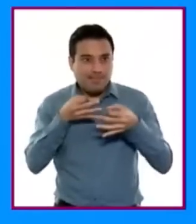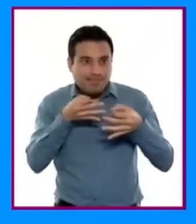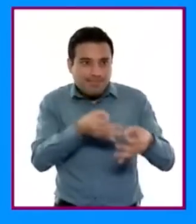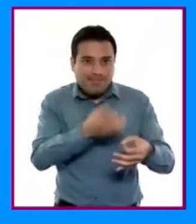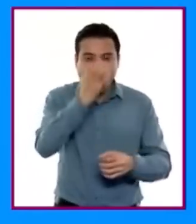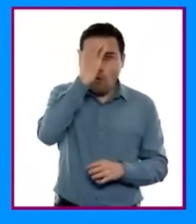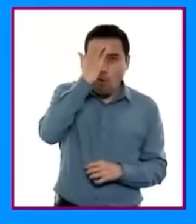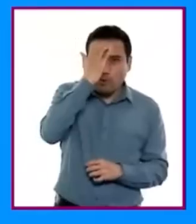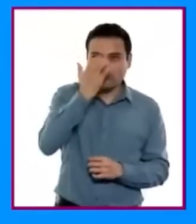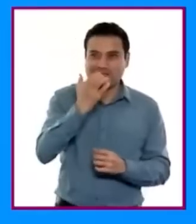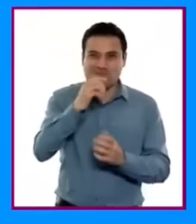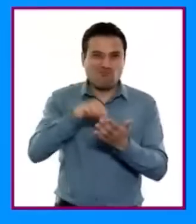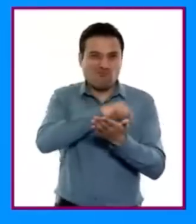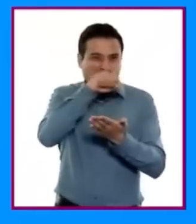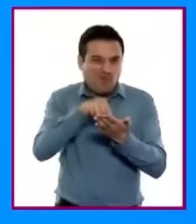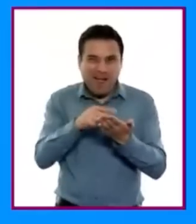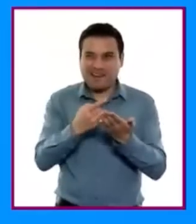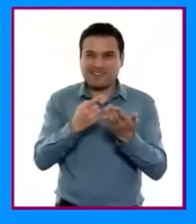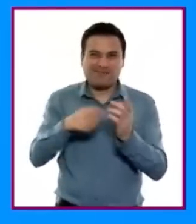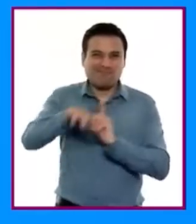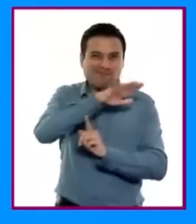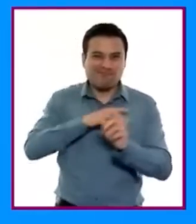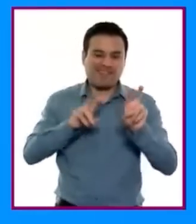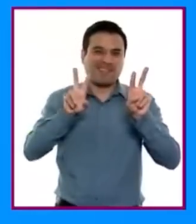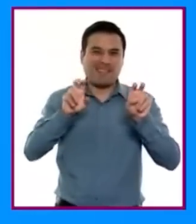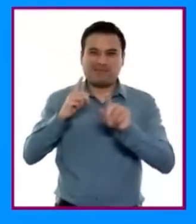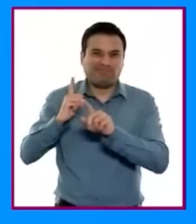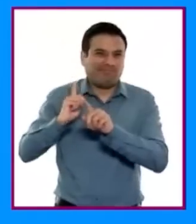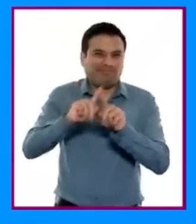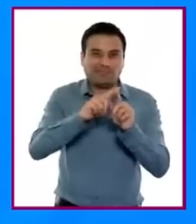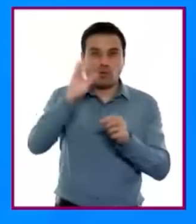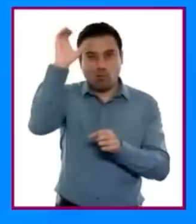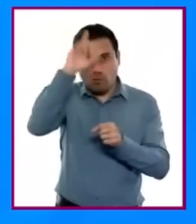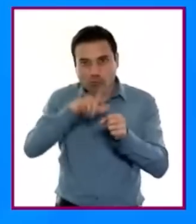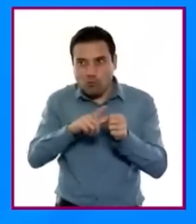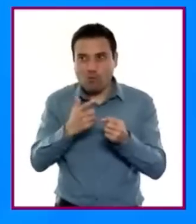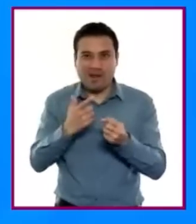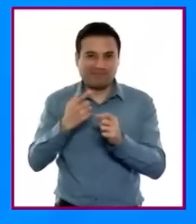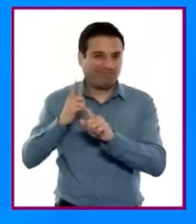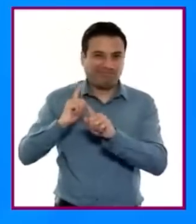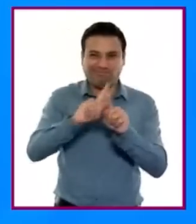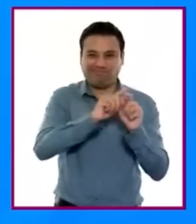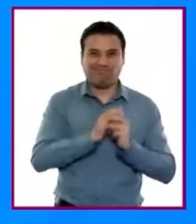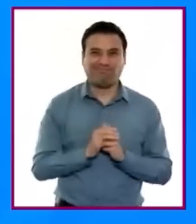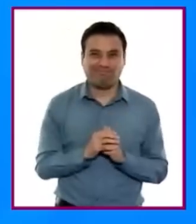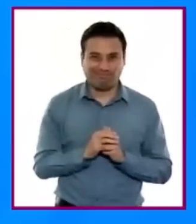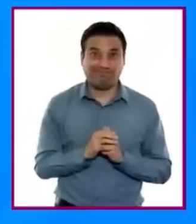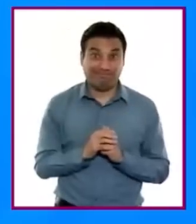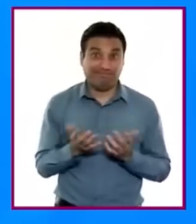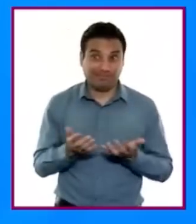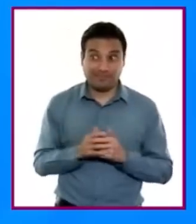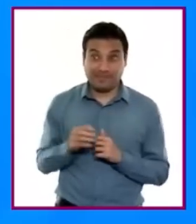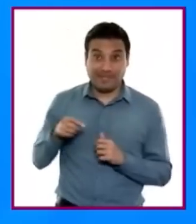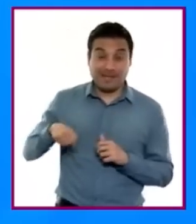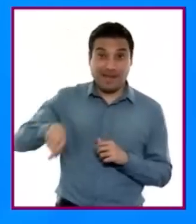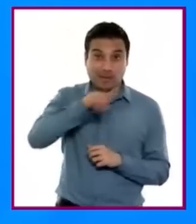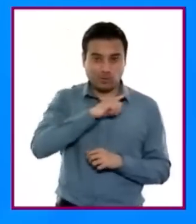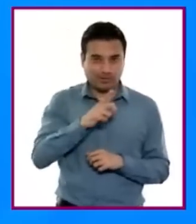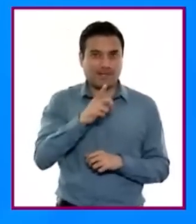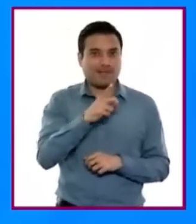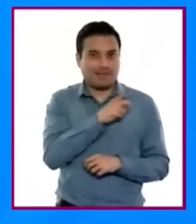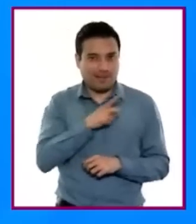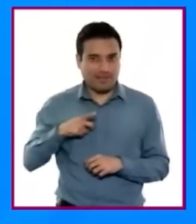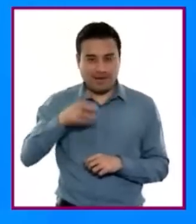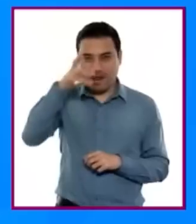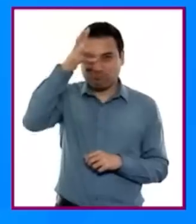aquello que les rodea y que conforma su entorno natural y sociocultural. A partir de su interacción por el mundo, desarrollan experiencias